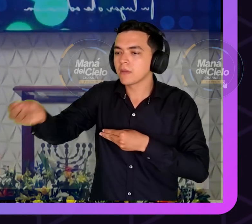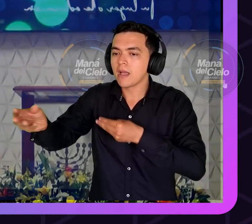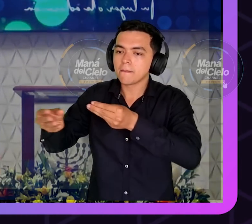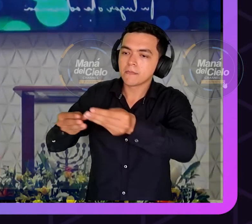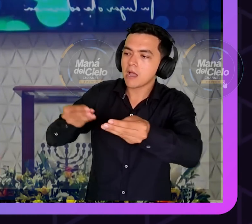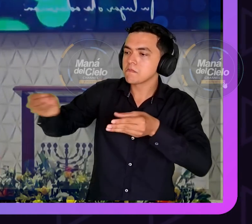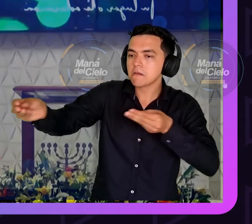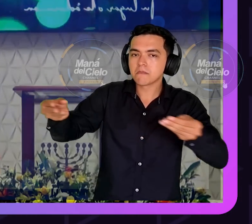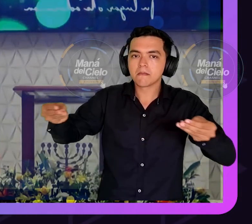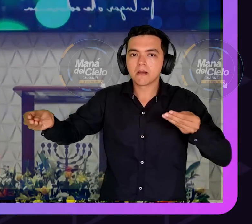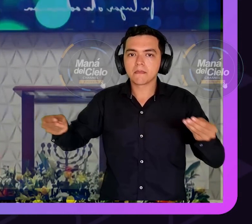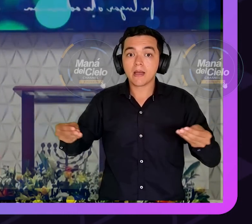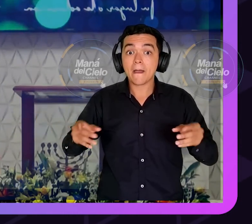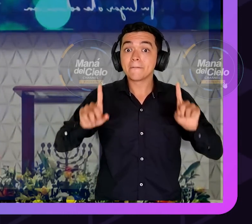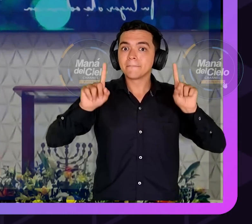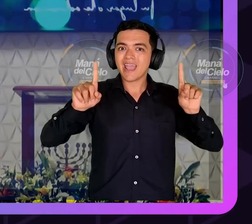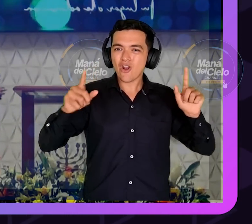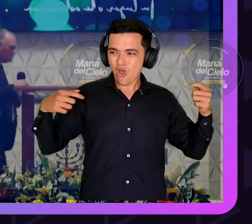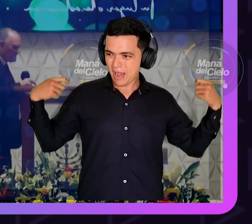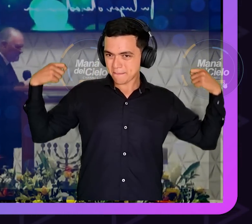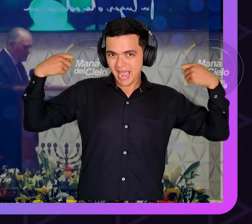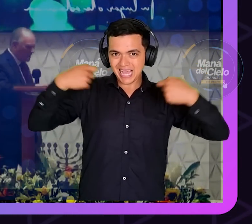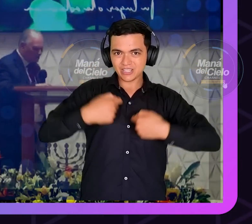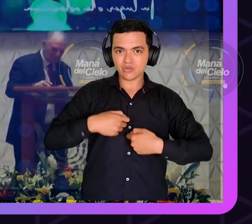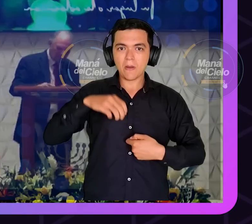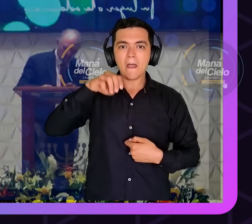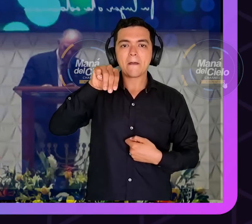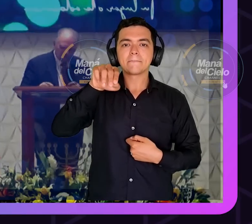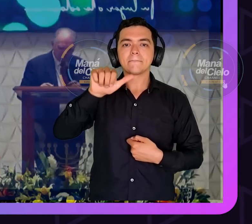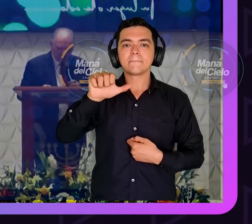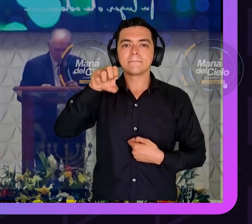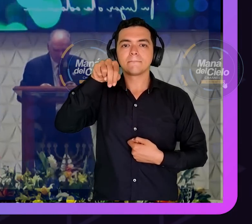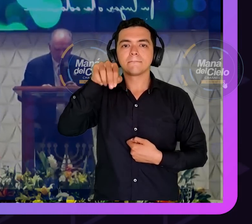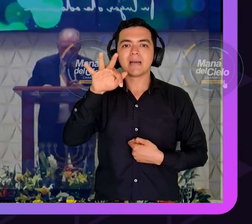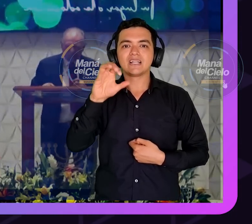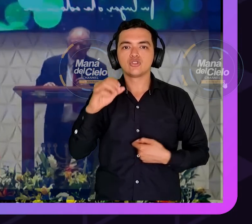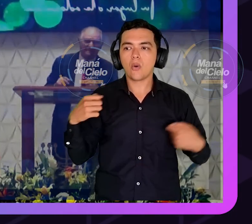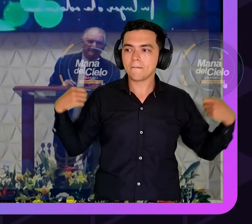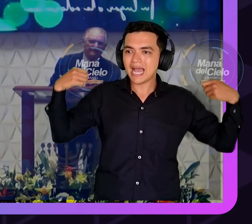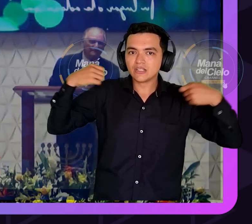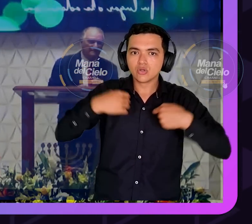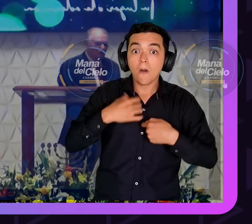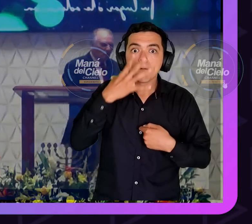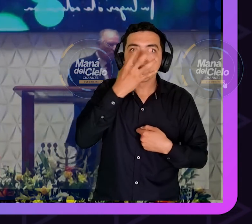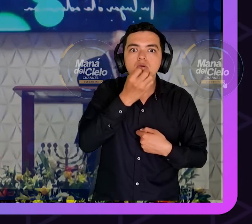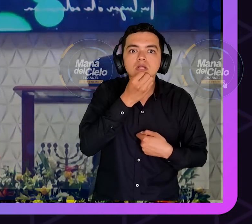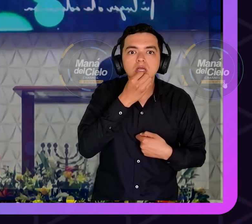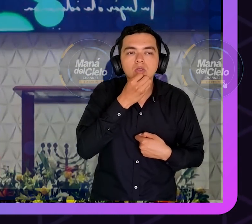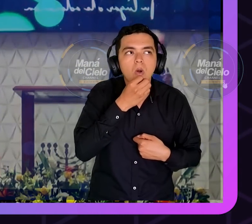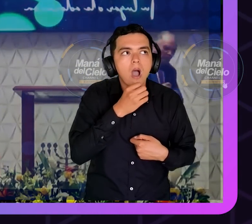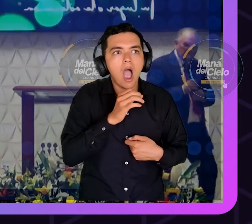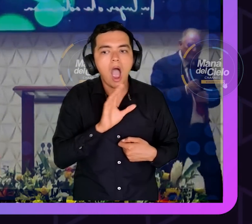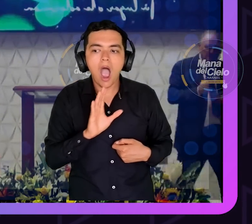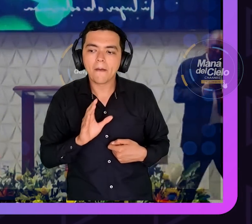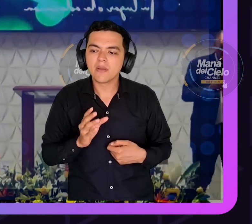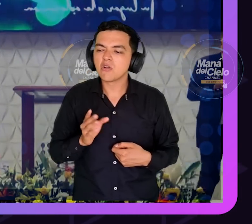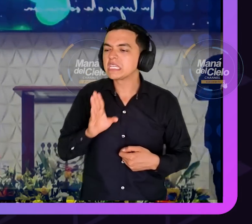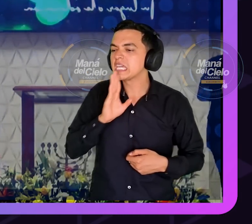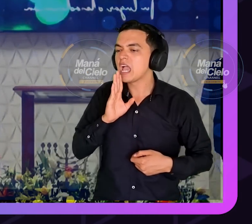mejor juguémoslo a la suerte y lo echaron a la suerte para que se cumpliese lo que dijo el profeta